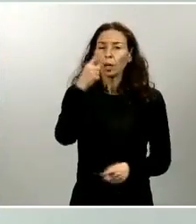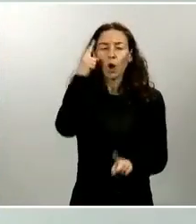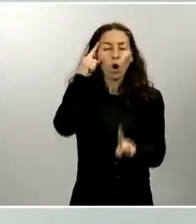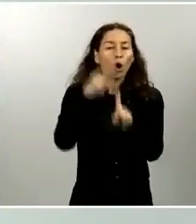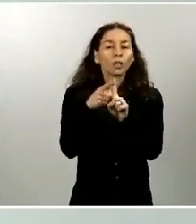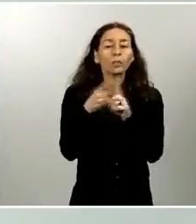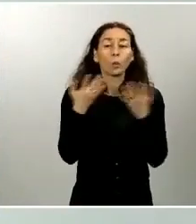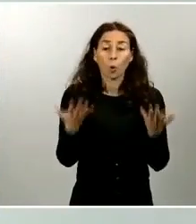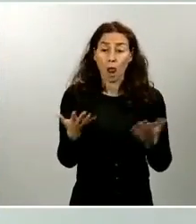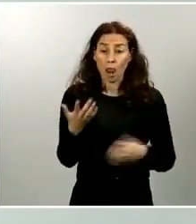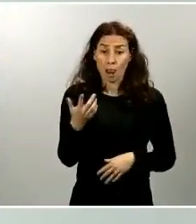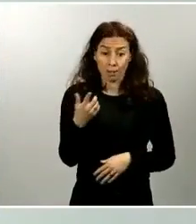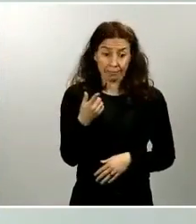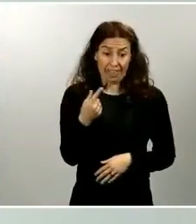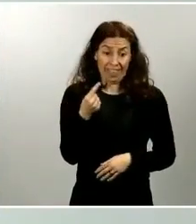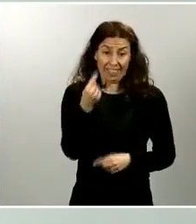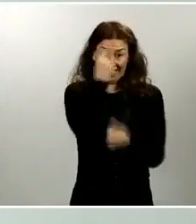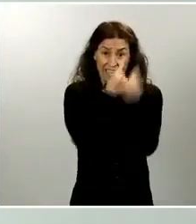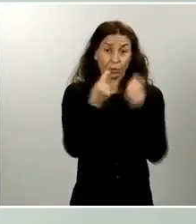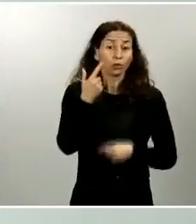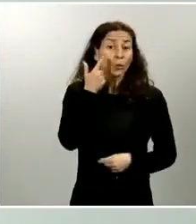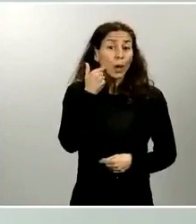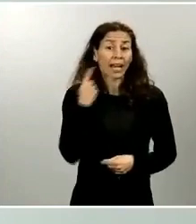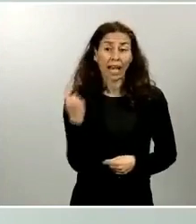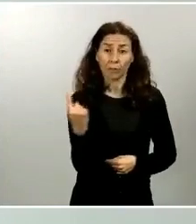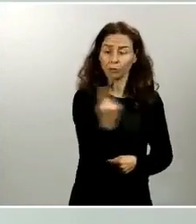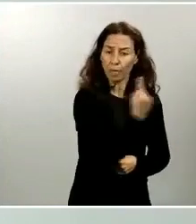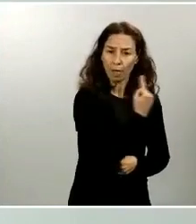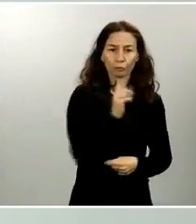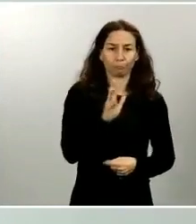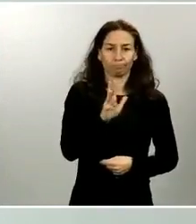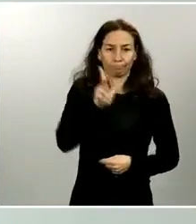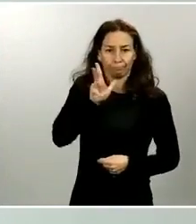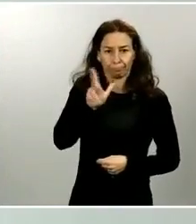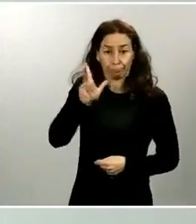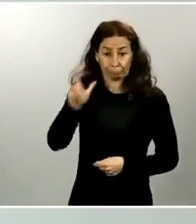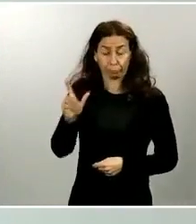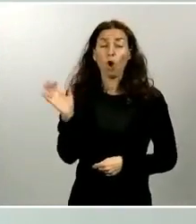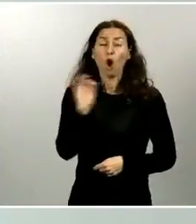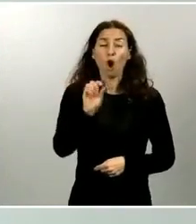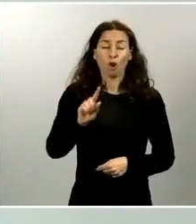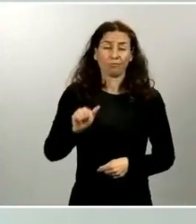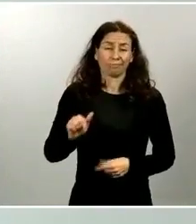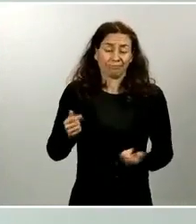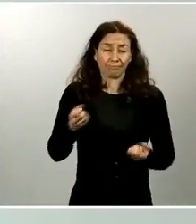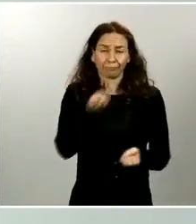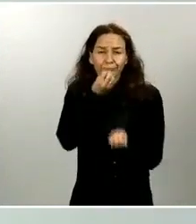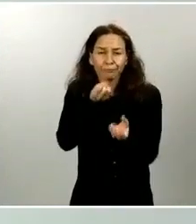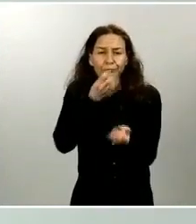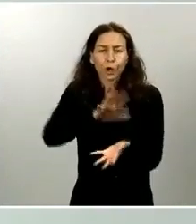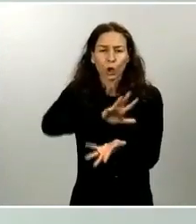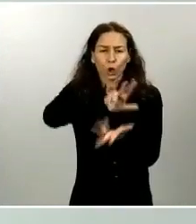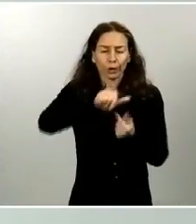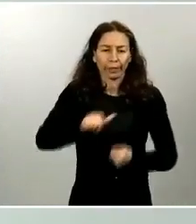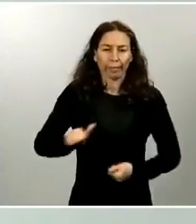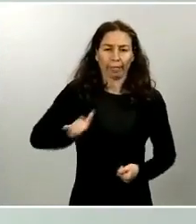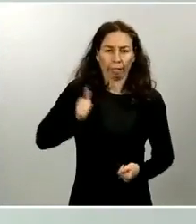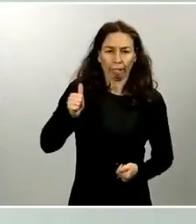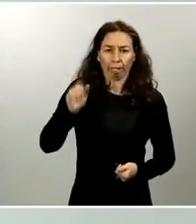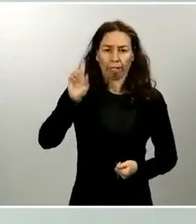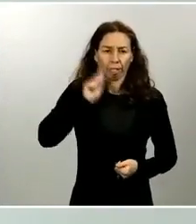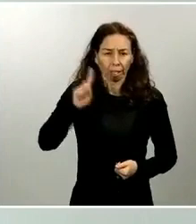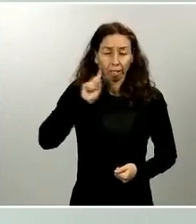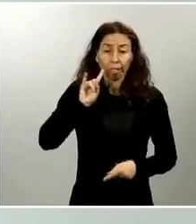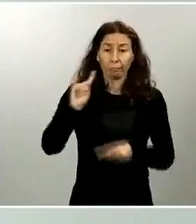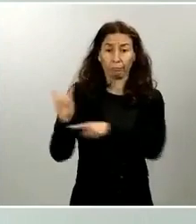personales. También la propagación de bulos, noticias falsas o comentarios injuriosos que en estos días inundan las